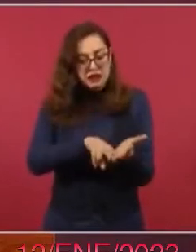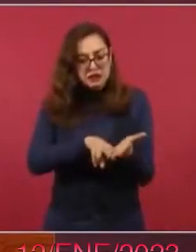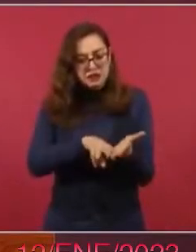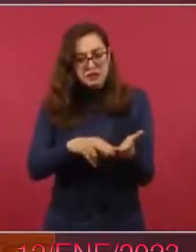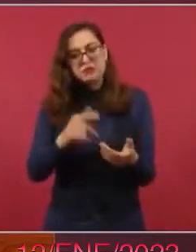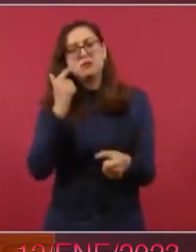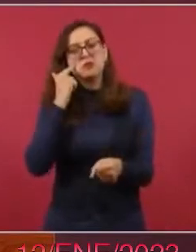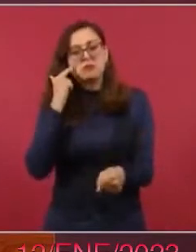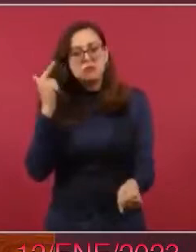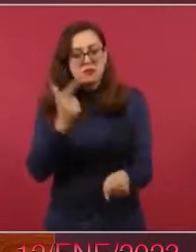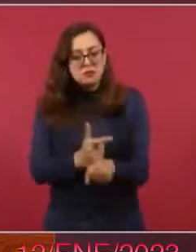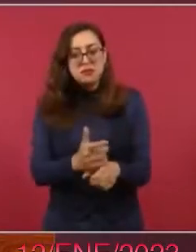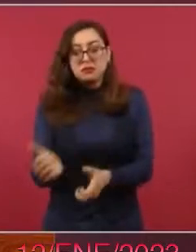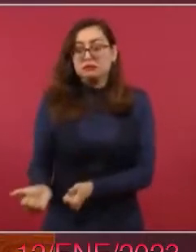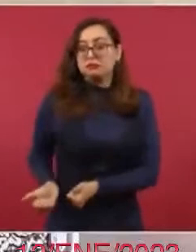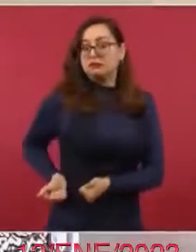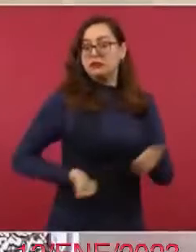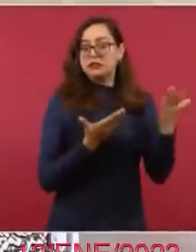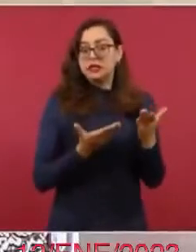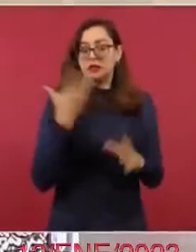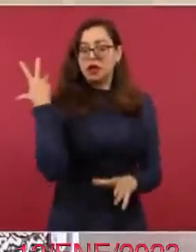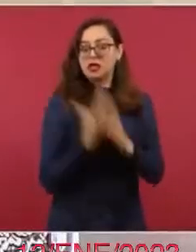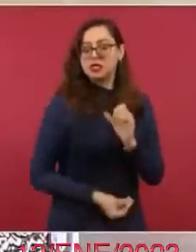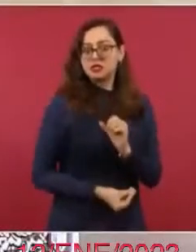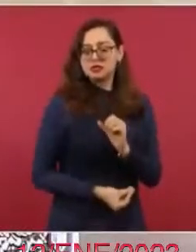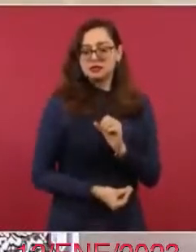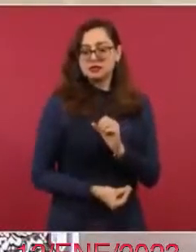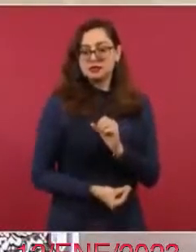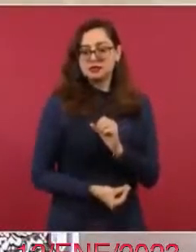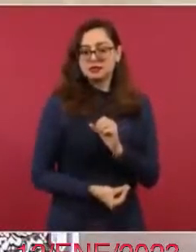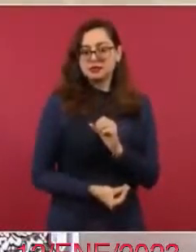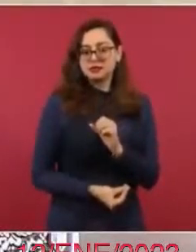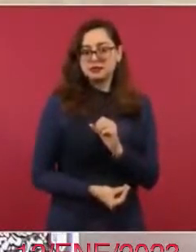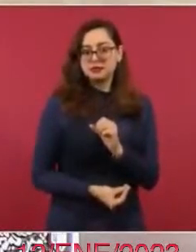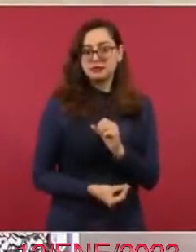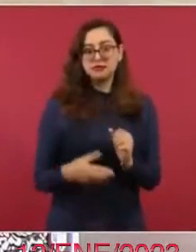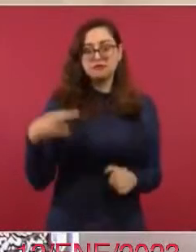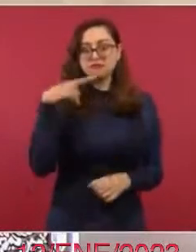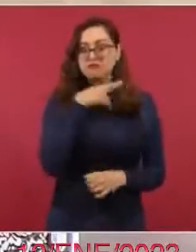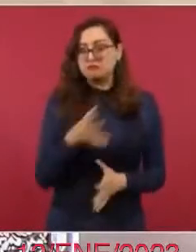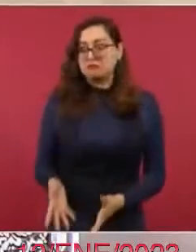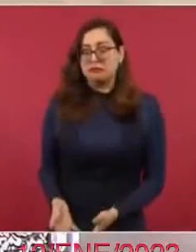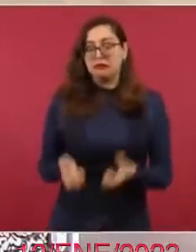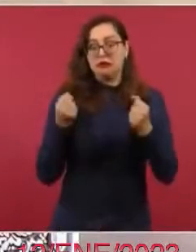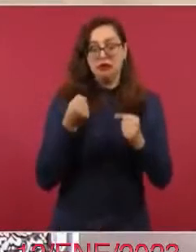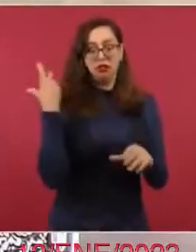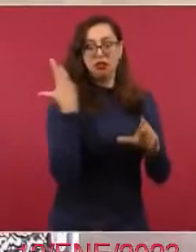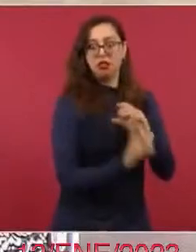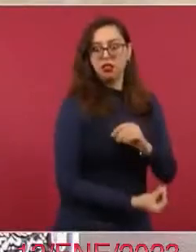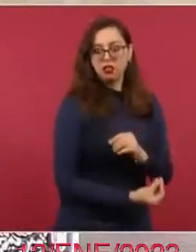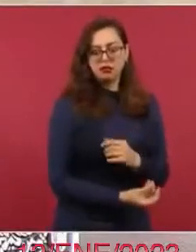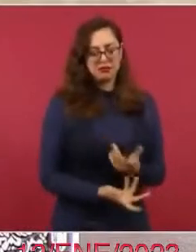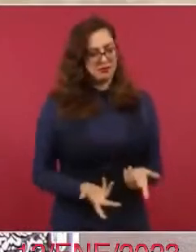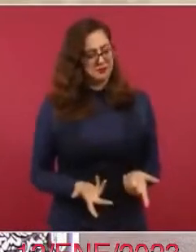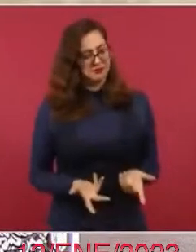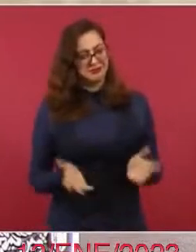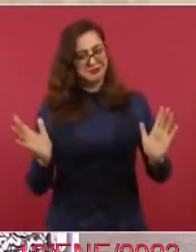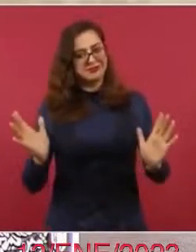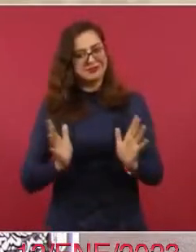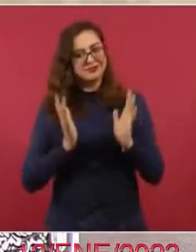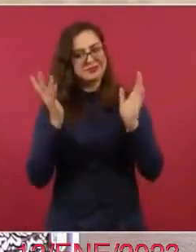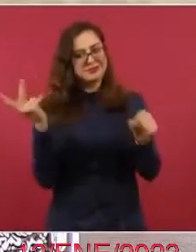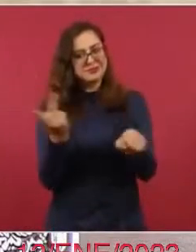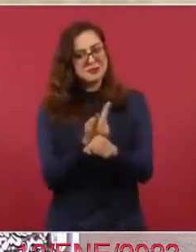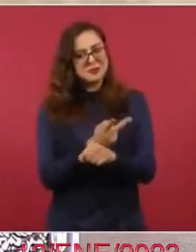en una camioneta y habían sacado la caja negra. Todo esto, pues,